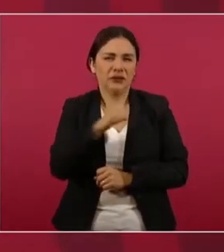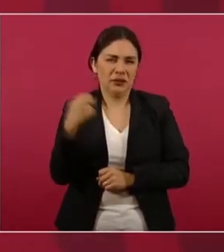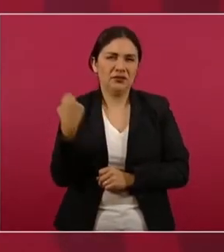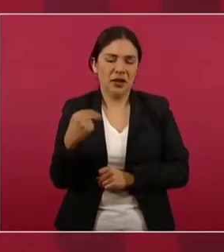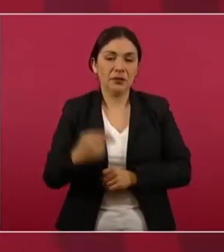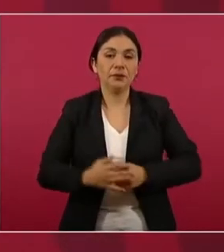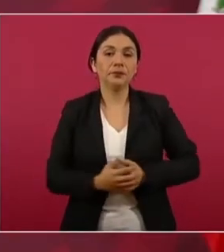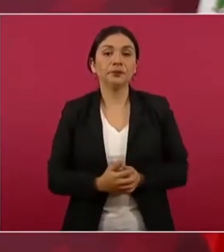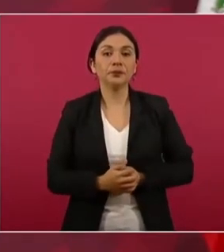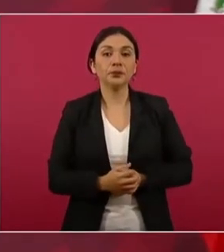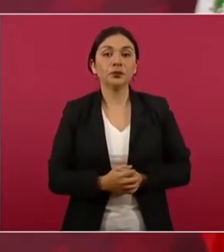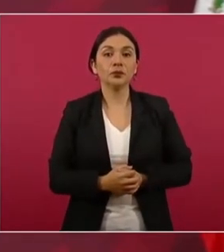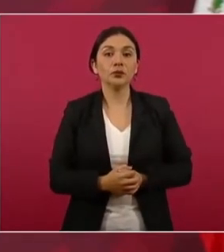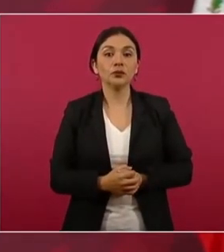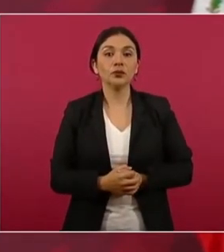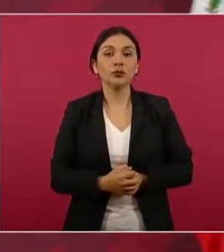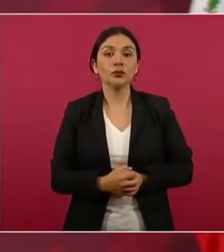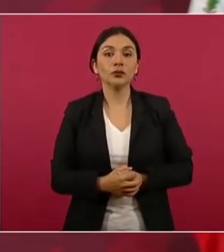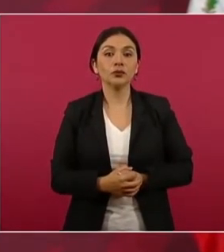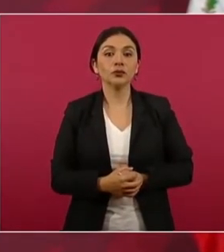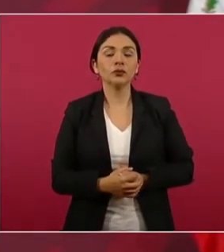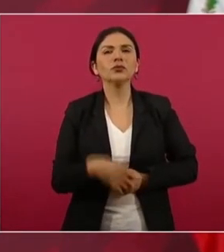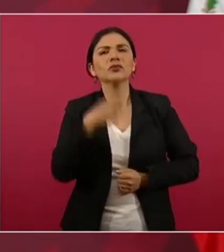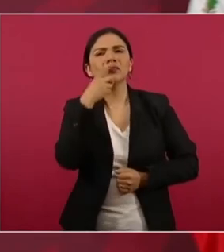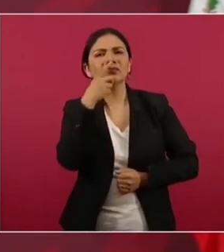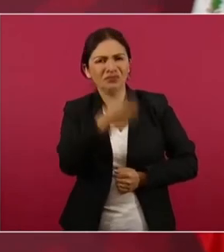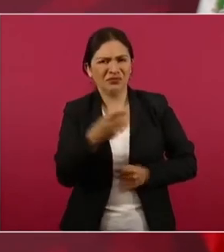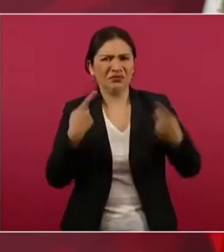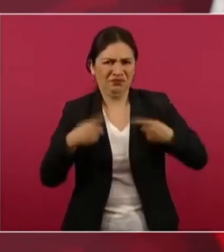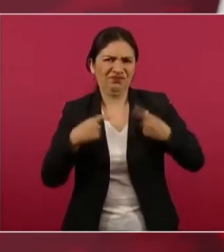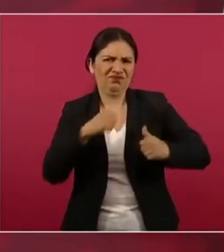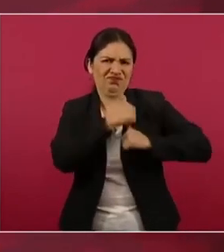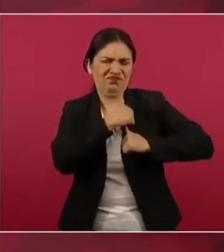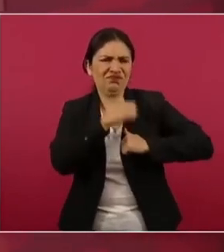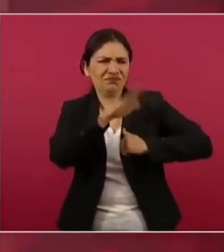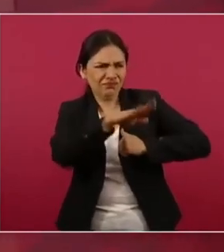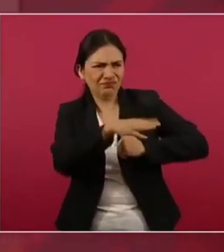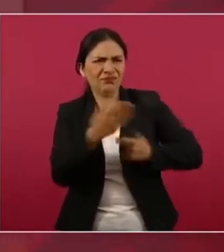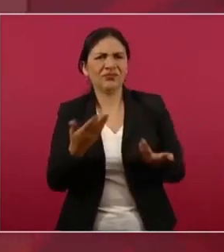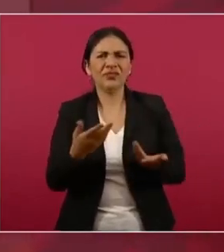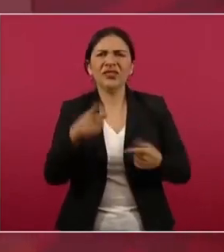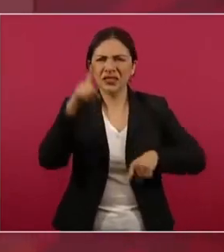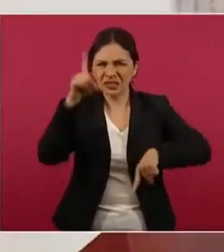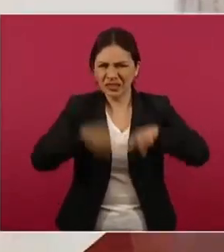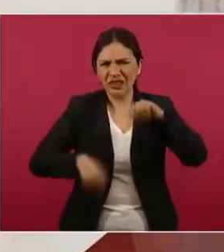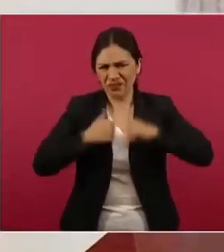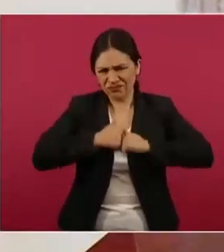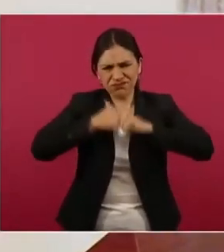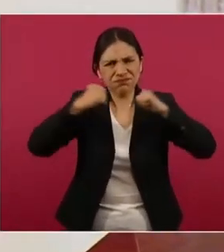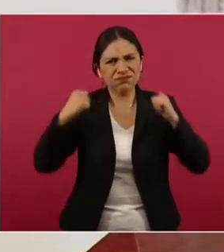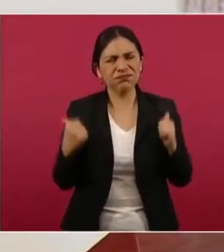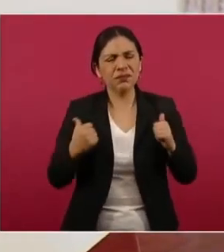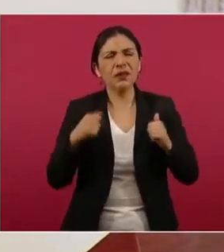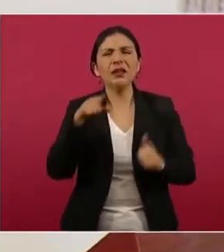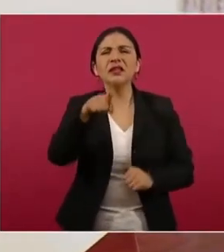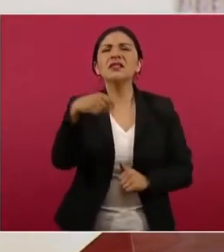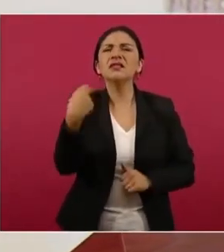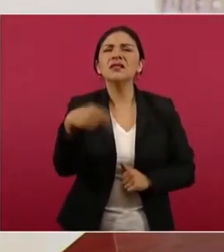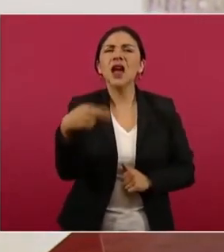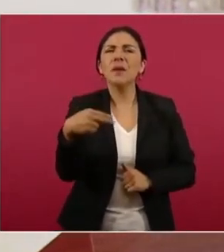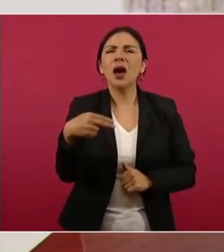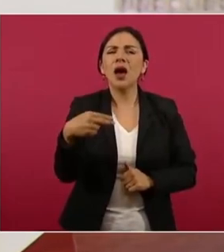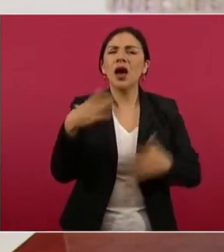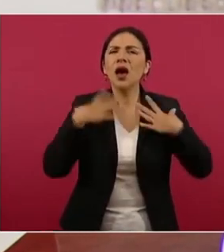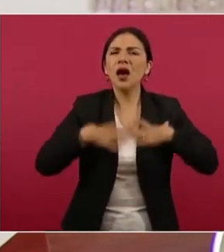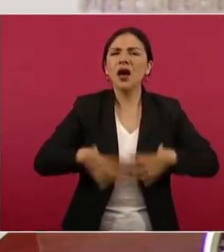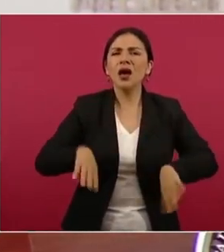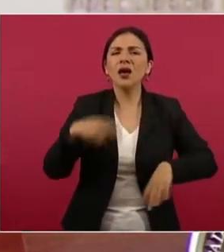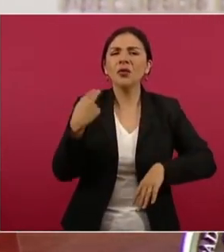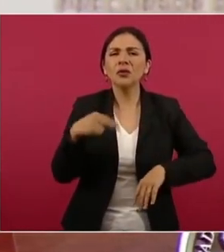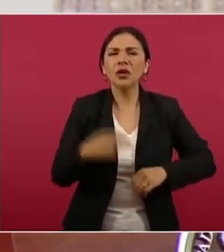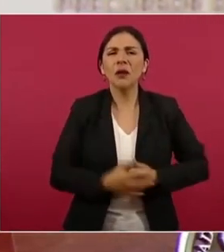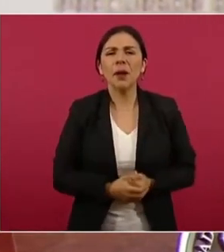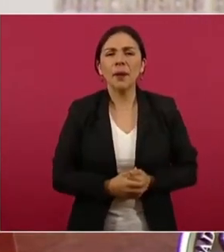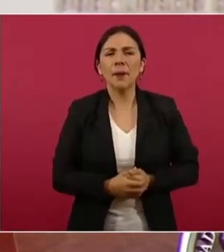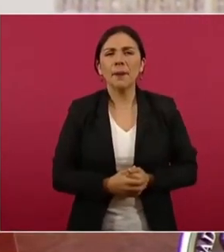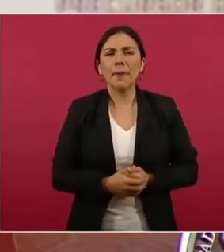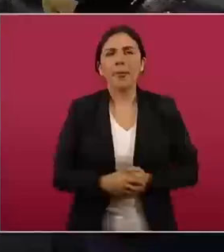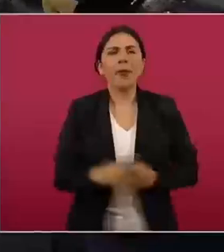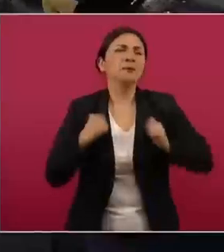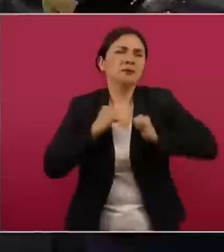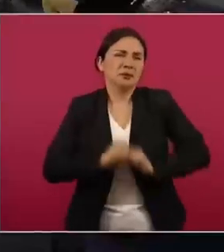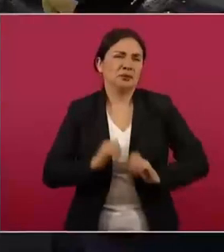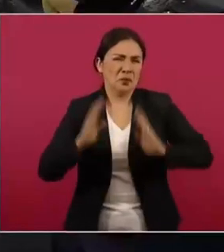traje